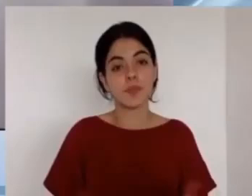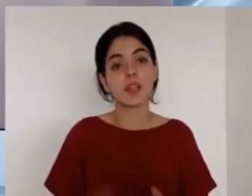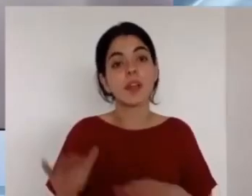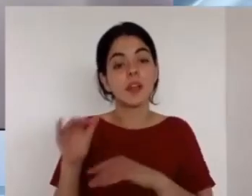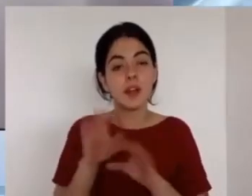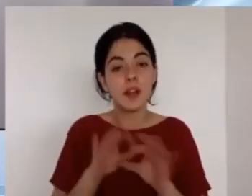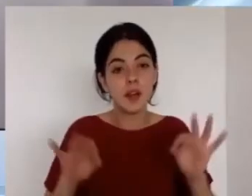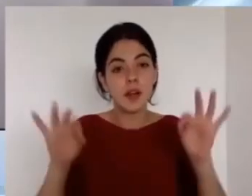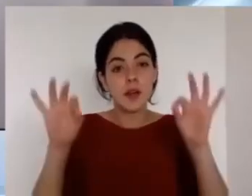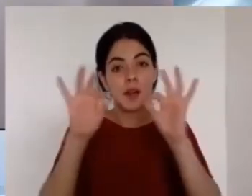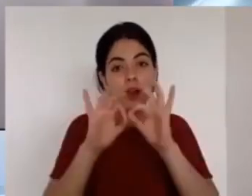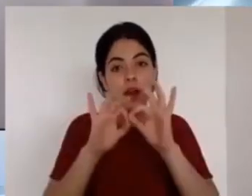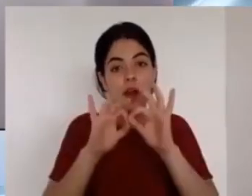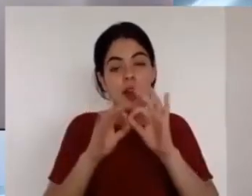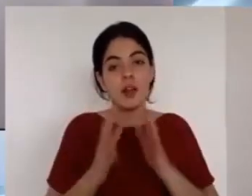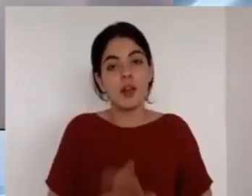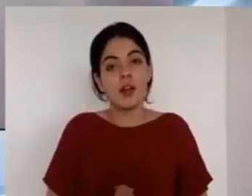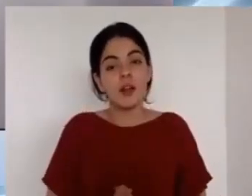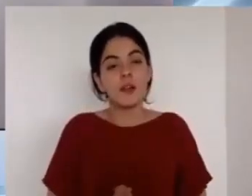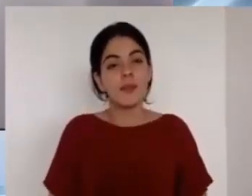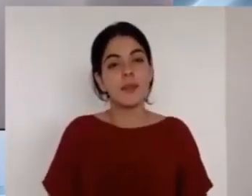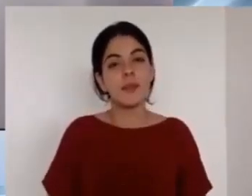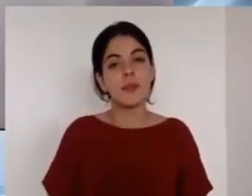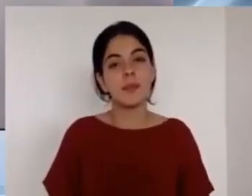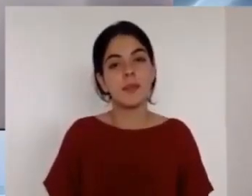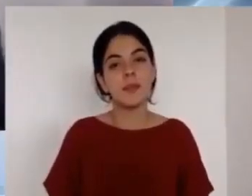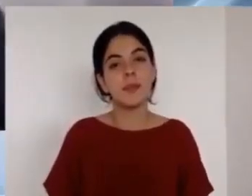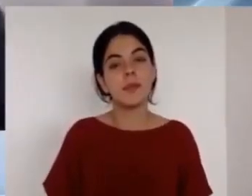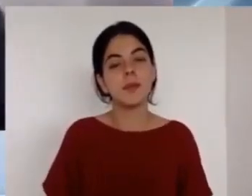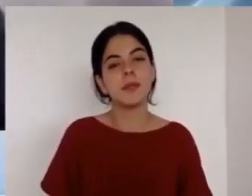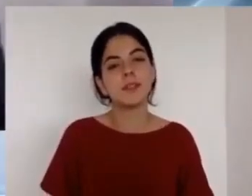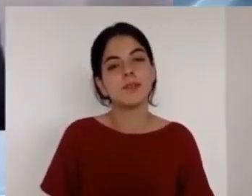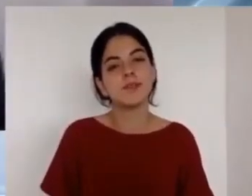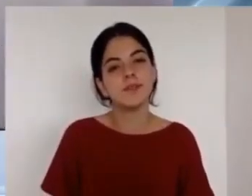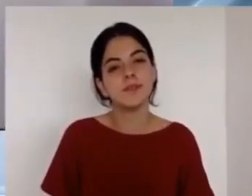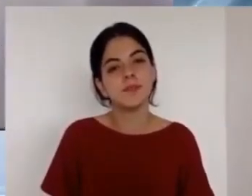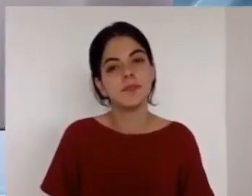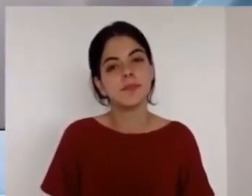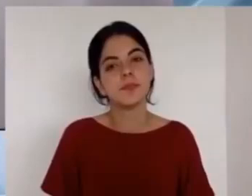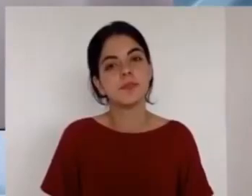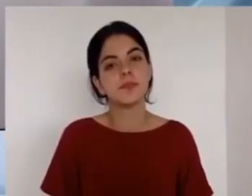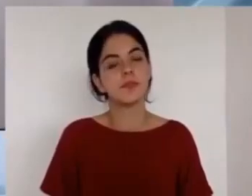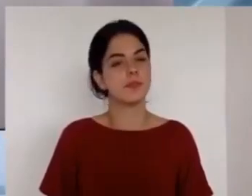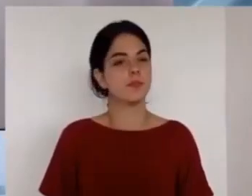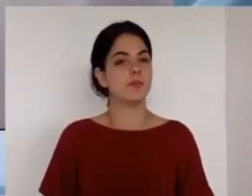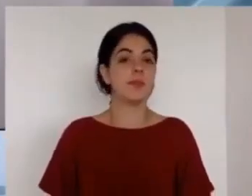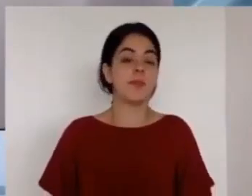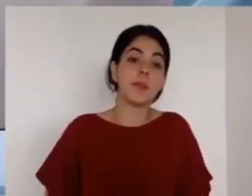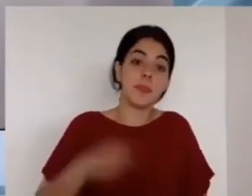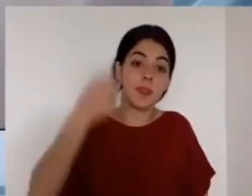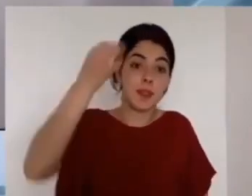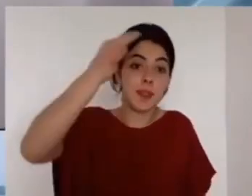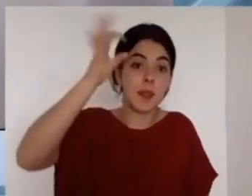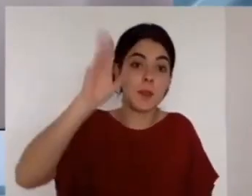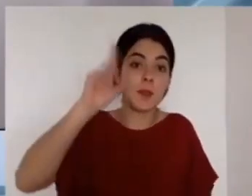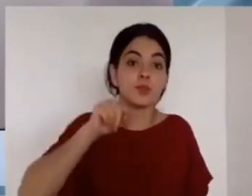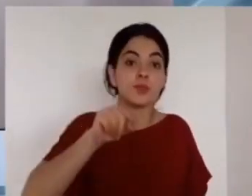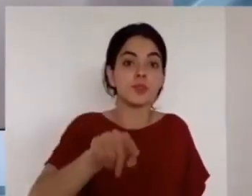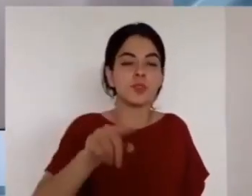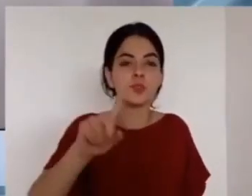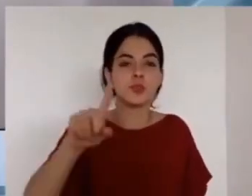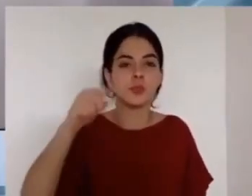oiga hombres como Abraham David Elías